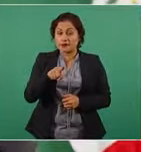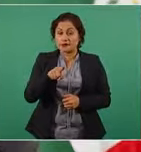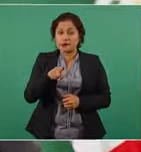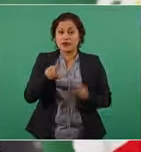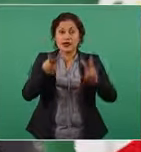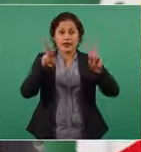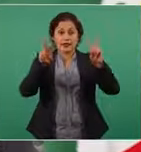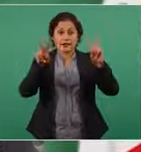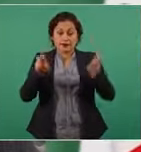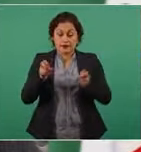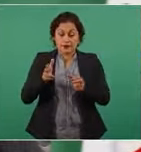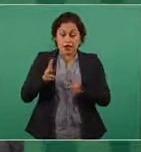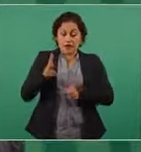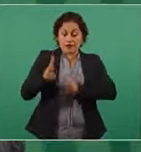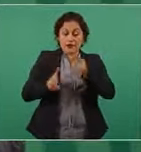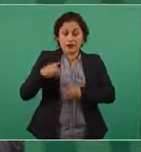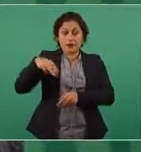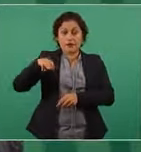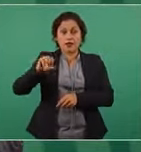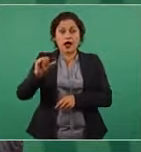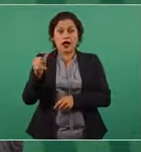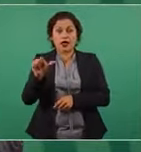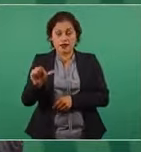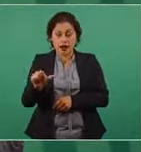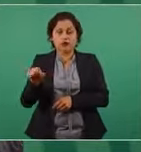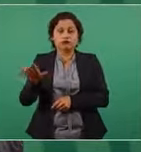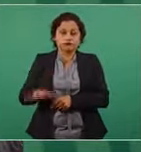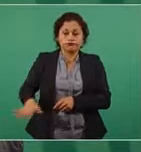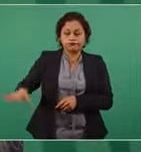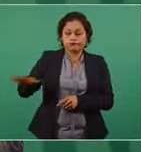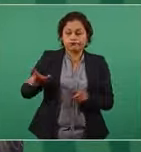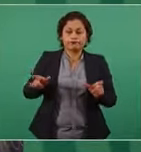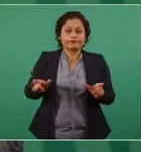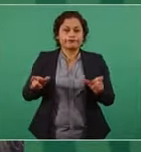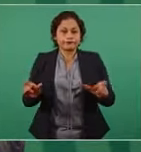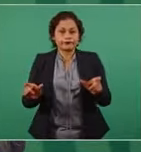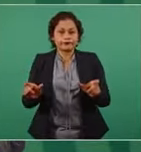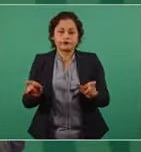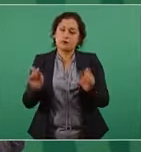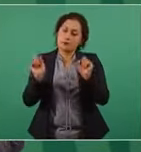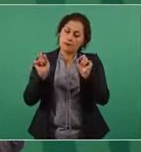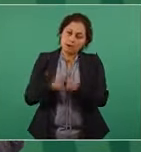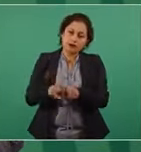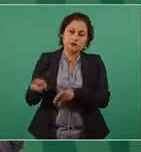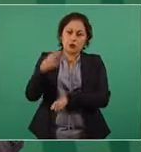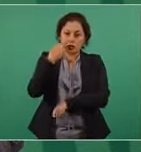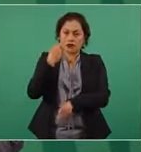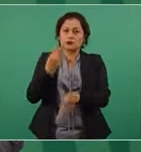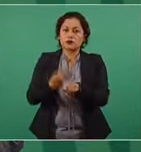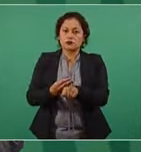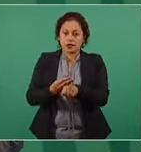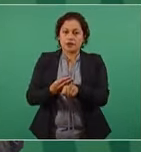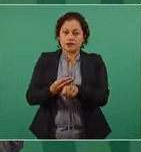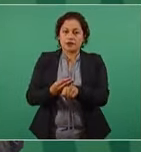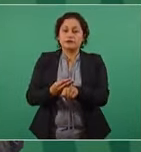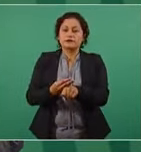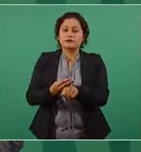toda la seguridad va a corresponder a la Secretaría de Defensa.